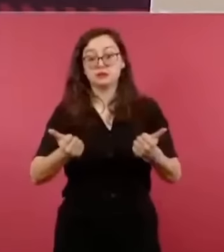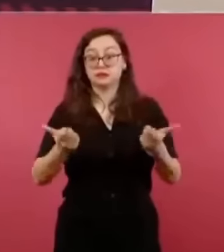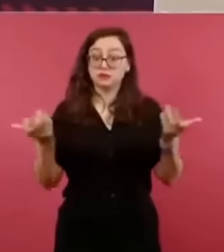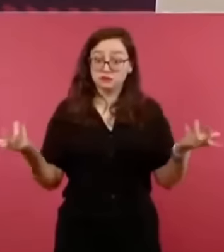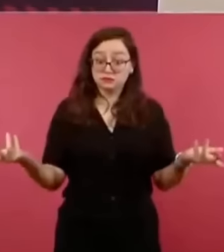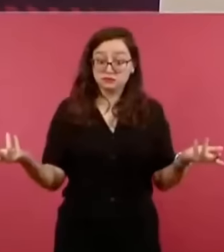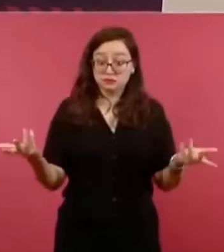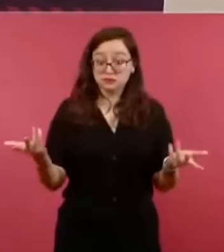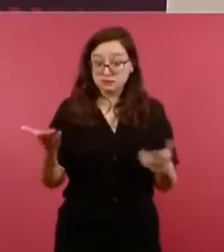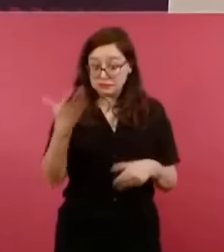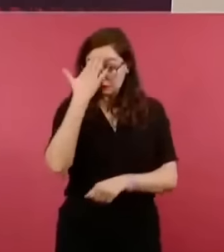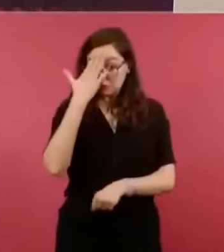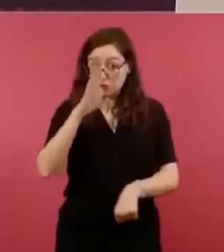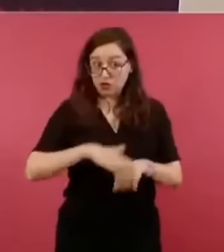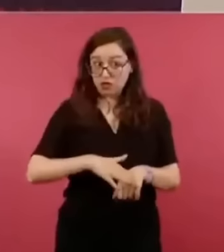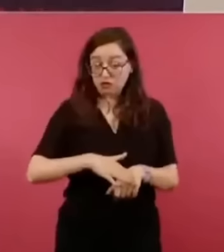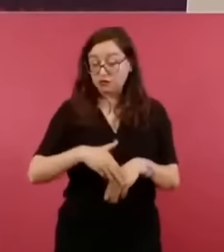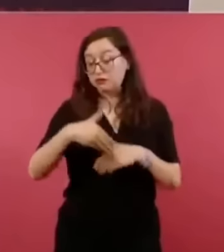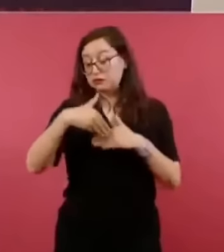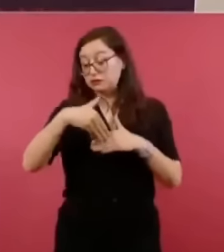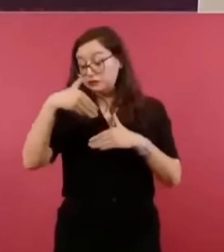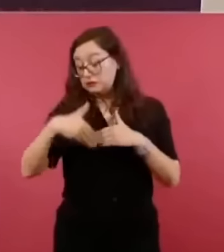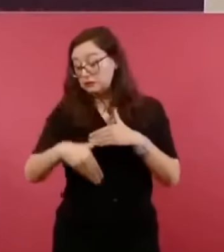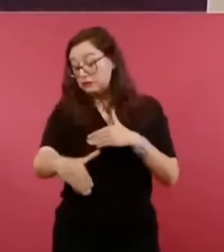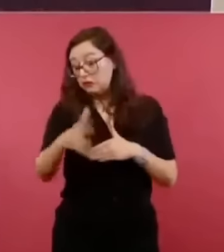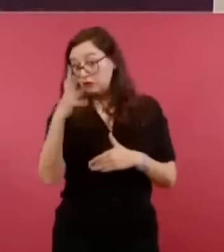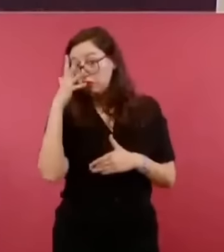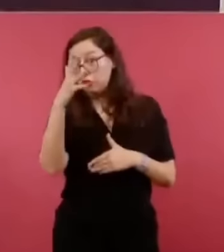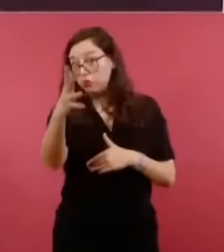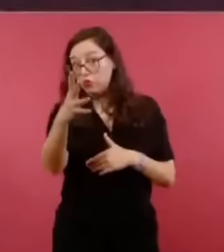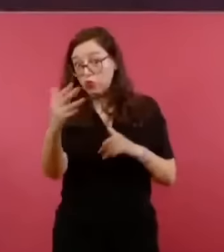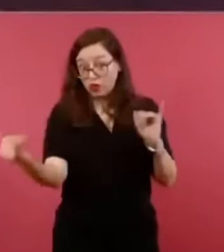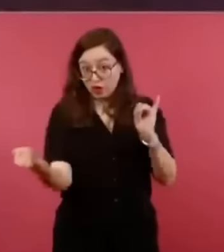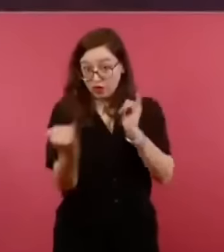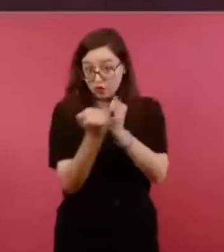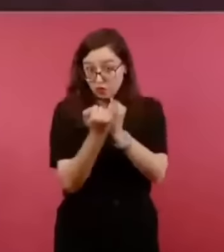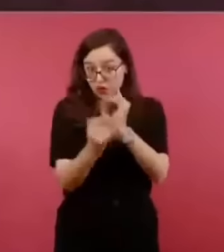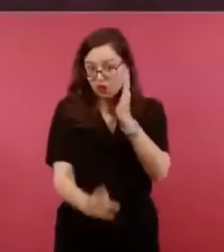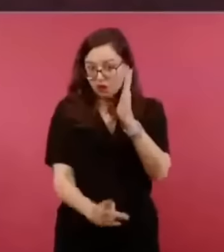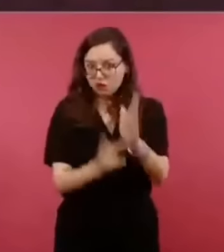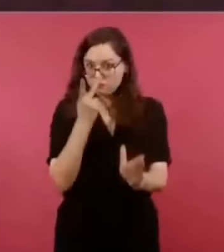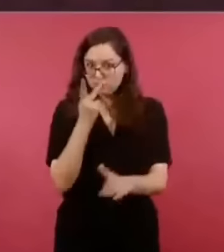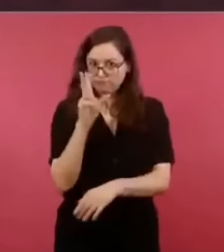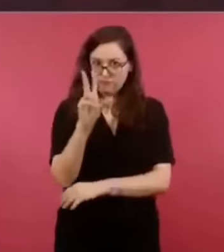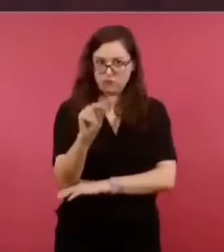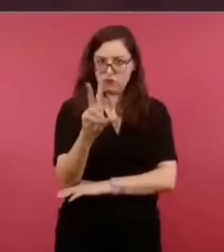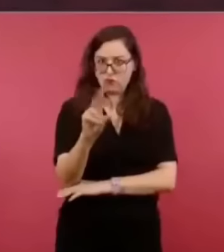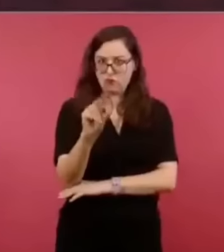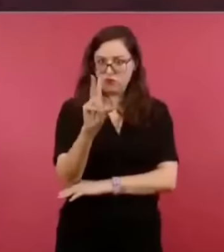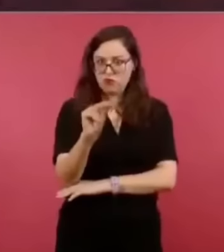para que en las futuras generaciones no